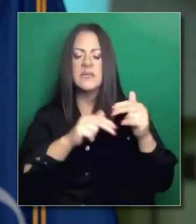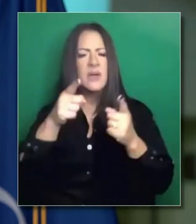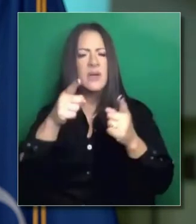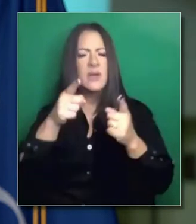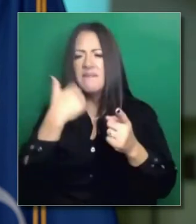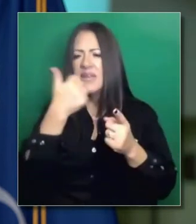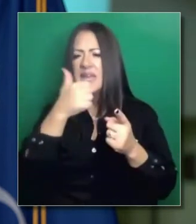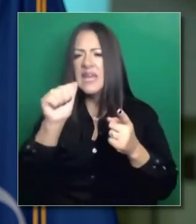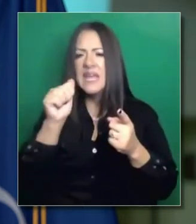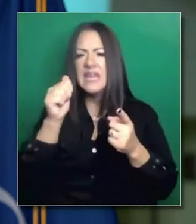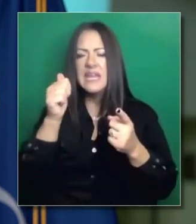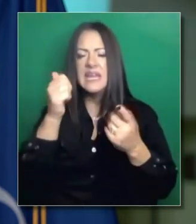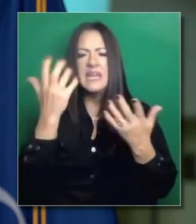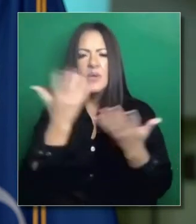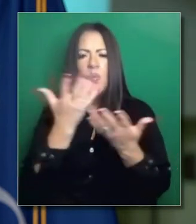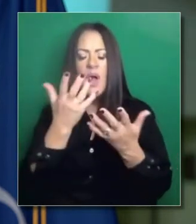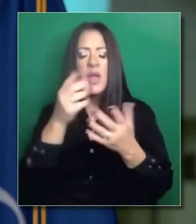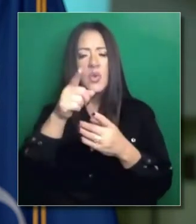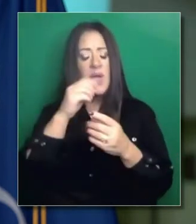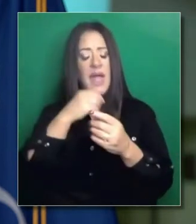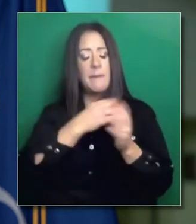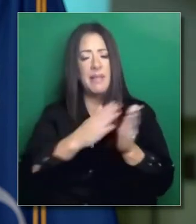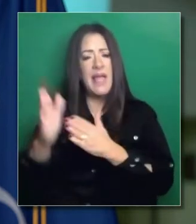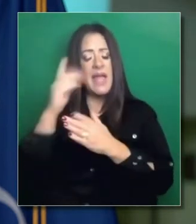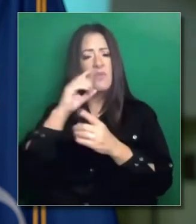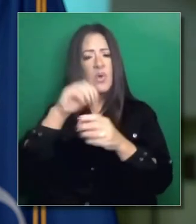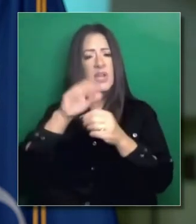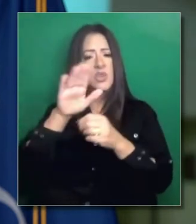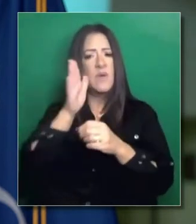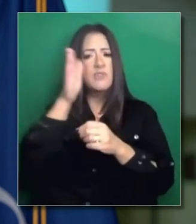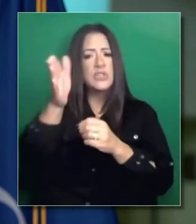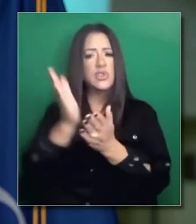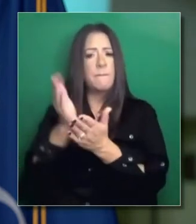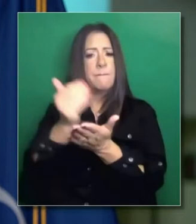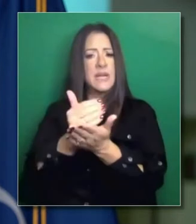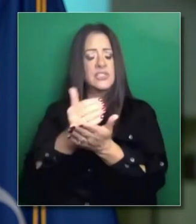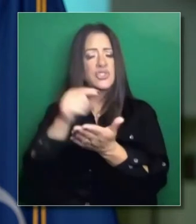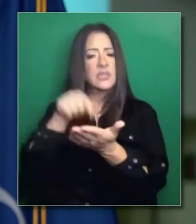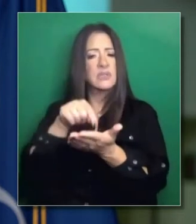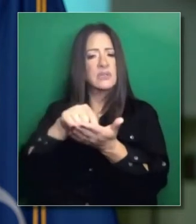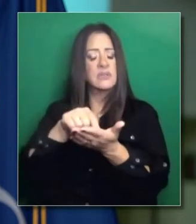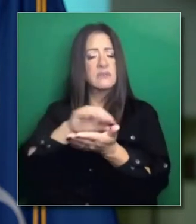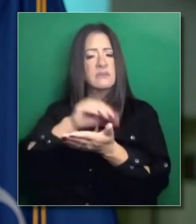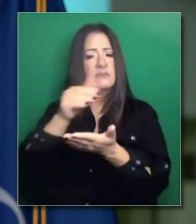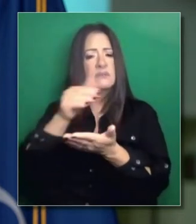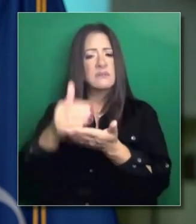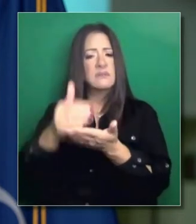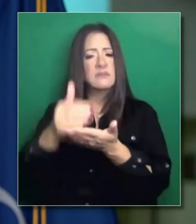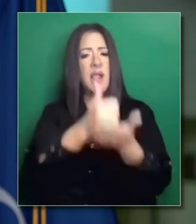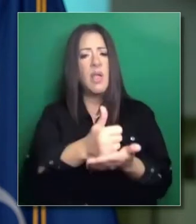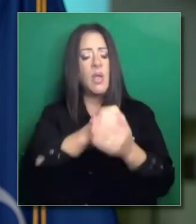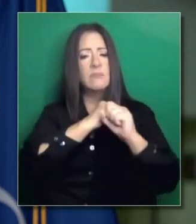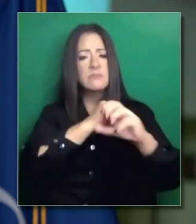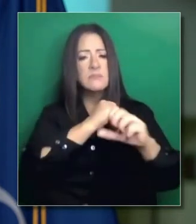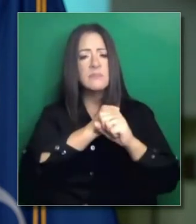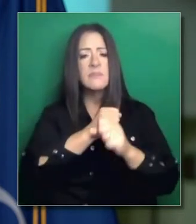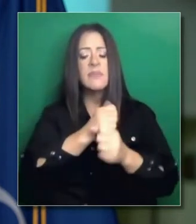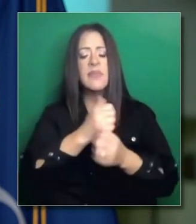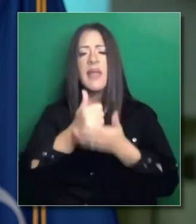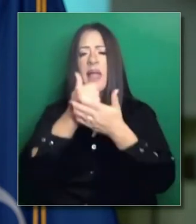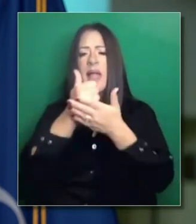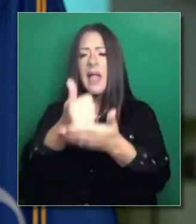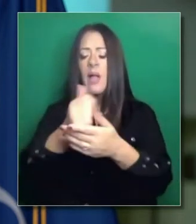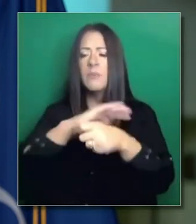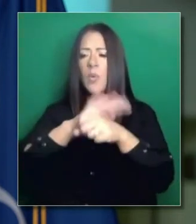Me gustaría saber si hay otra ayuda prevista en el presupuesto en el estado para las comunidades para contener